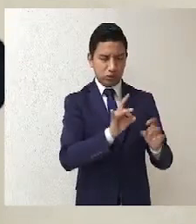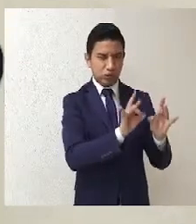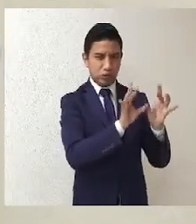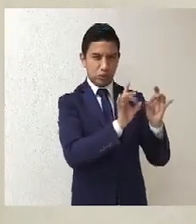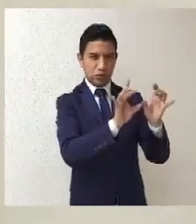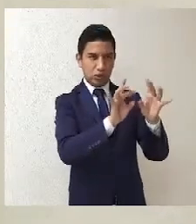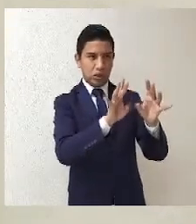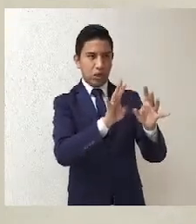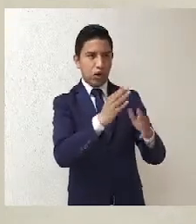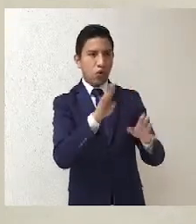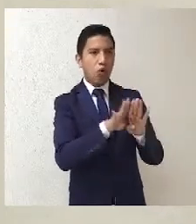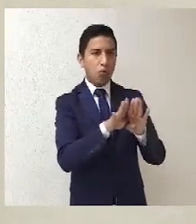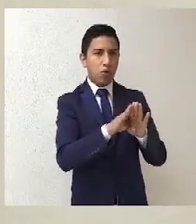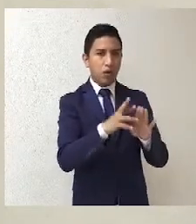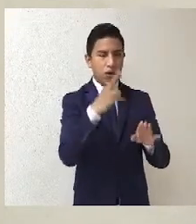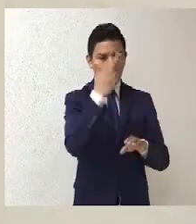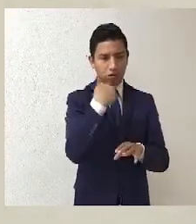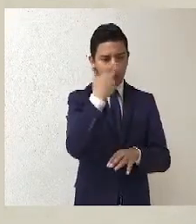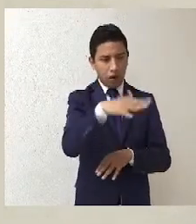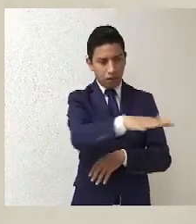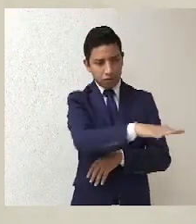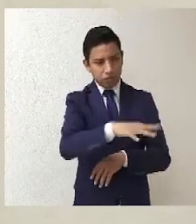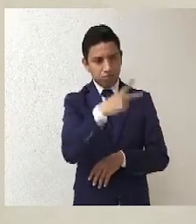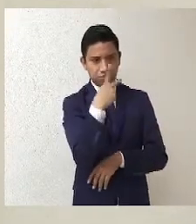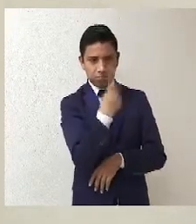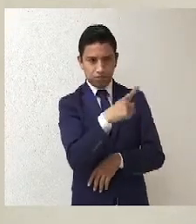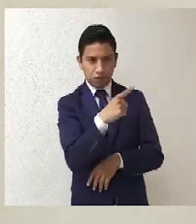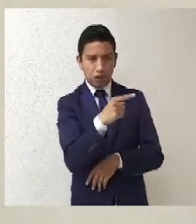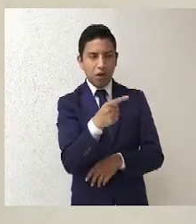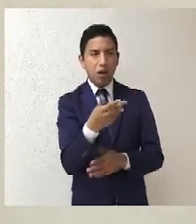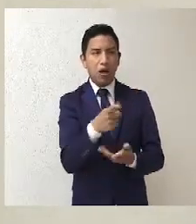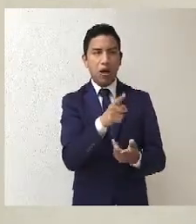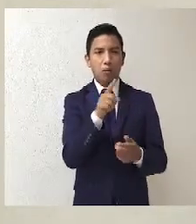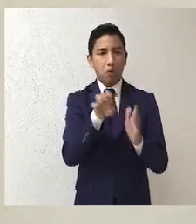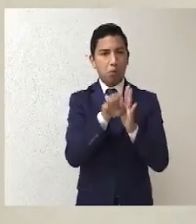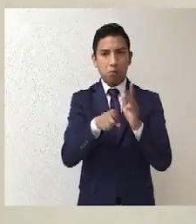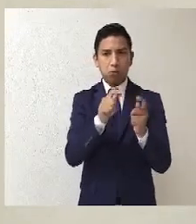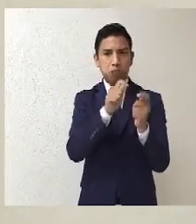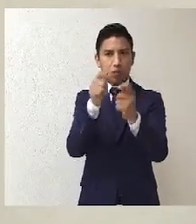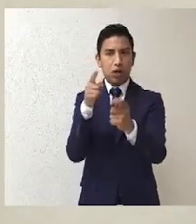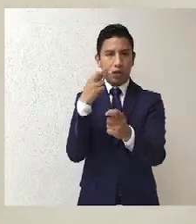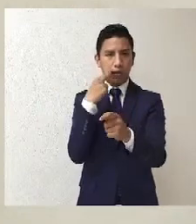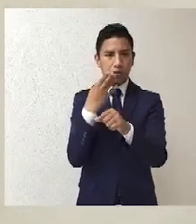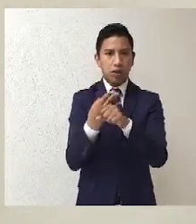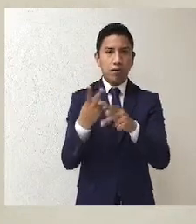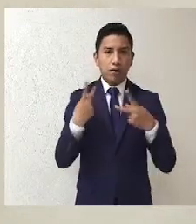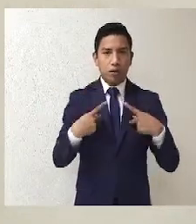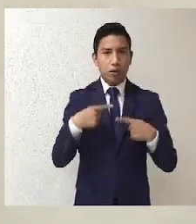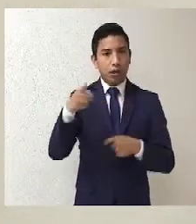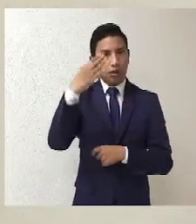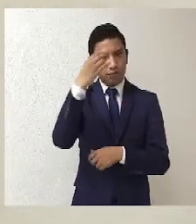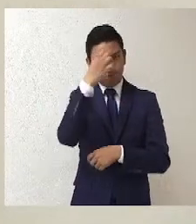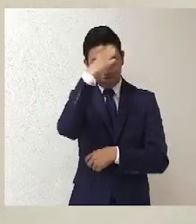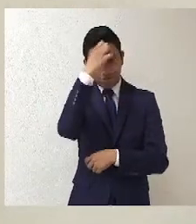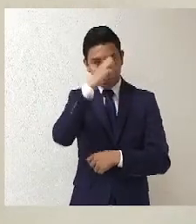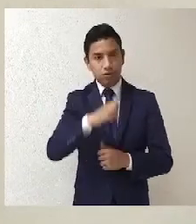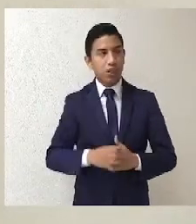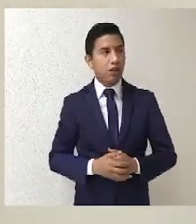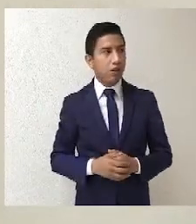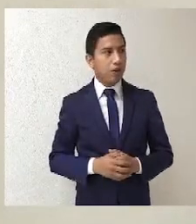dentro del ámbito de su competencia. ¿Cuál es el tema que nos ocupa hoy la selección interna de candidaturas a gobernatura?